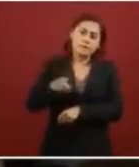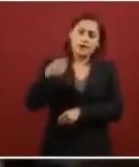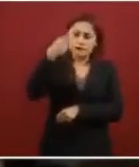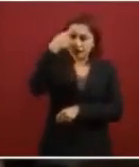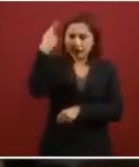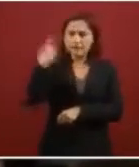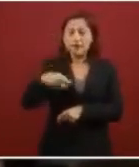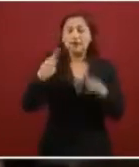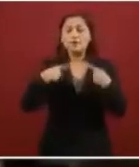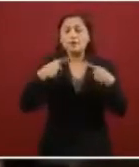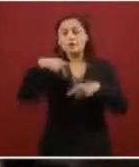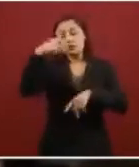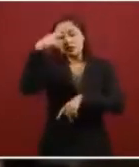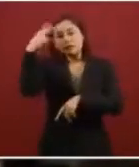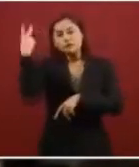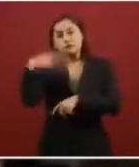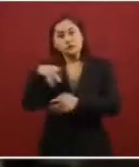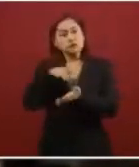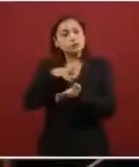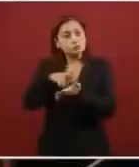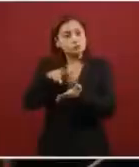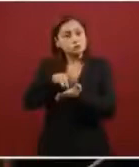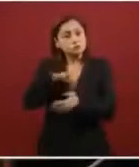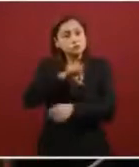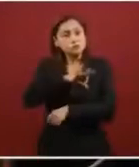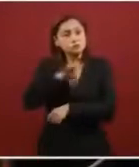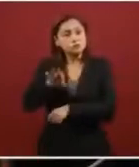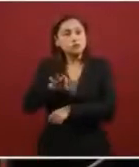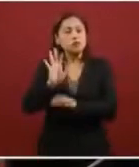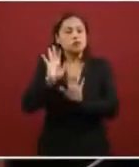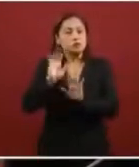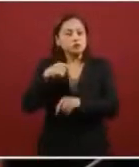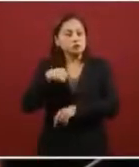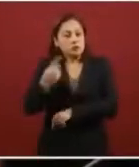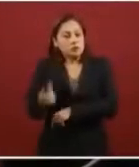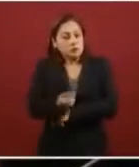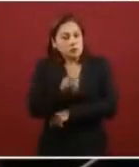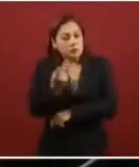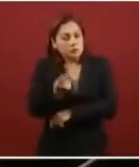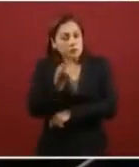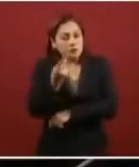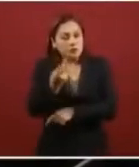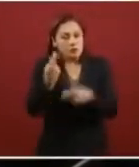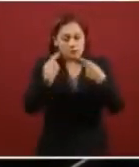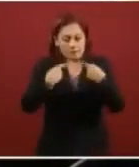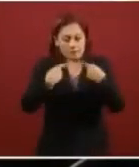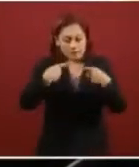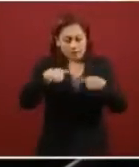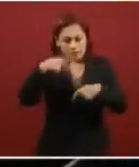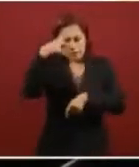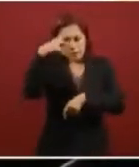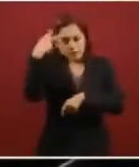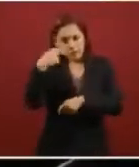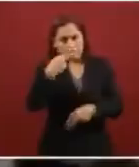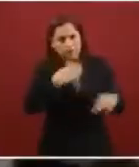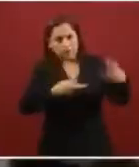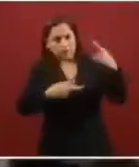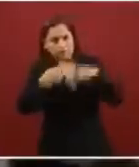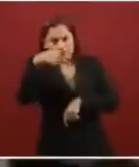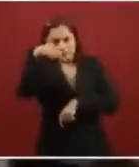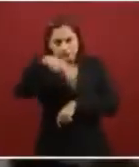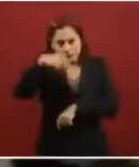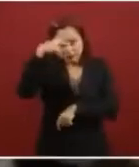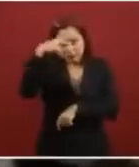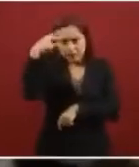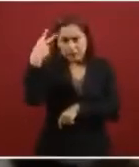fueran apoyados. ¿Cuántos empleos se han dado en este caso de todos los mexicanos que han sido repatriados o deportados